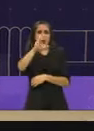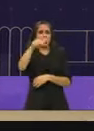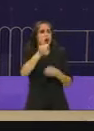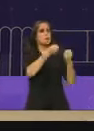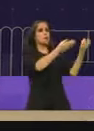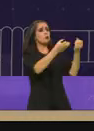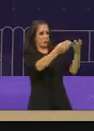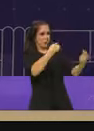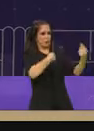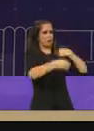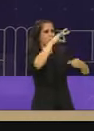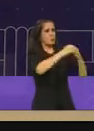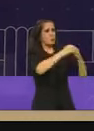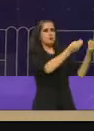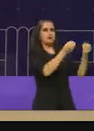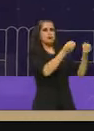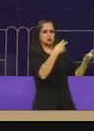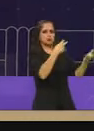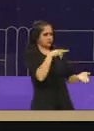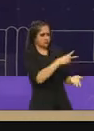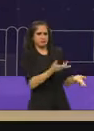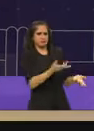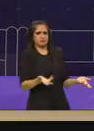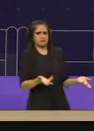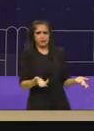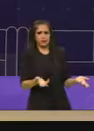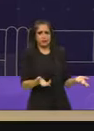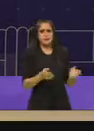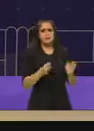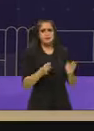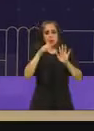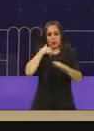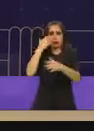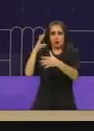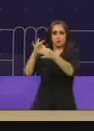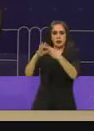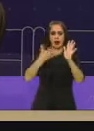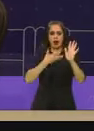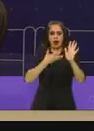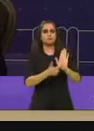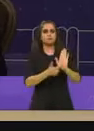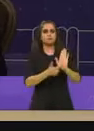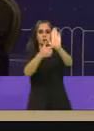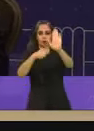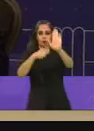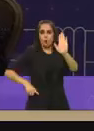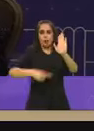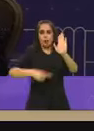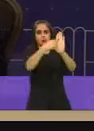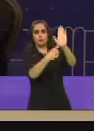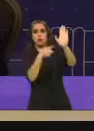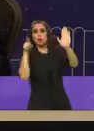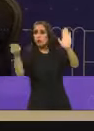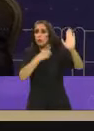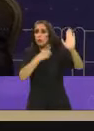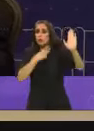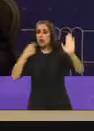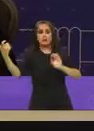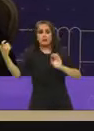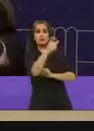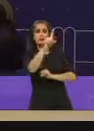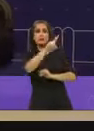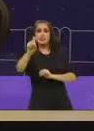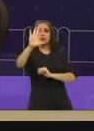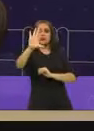porque primero decirte que aquí está la cuenta pública, le debes 156